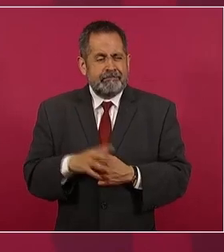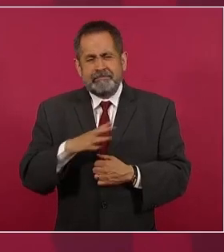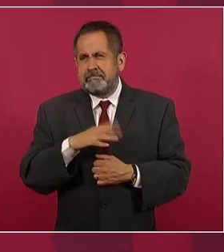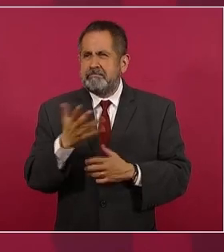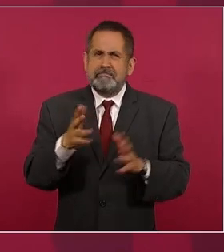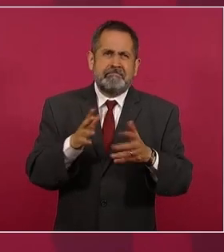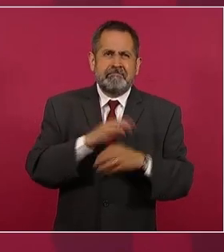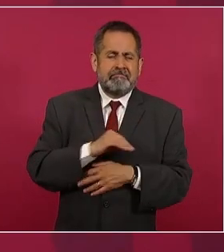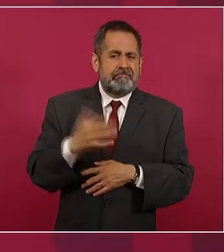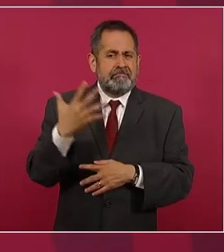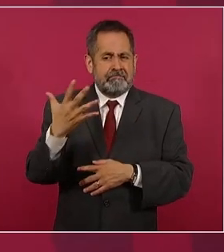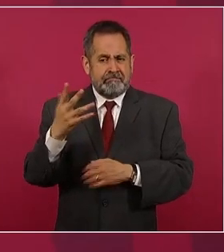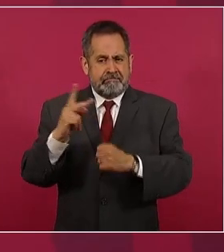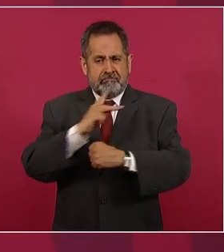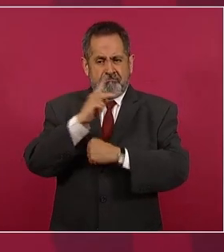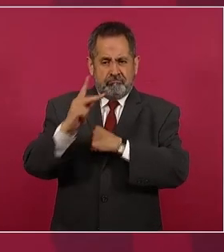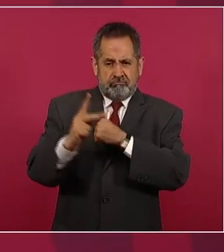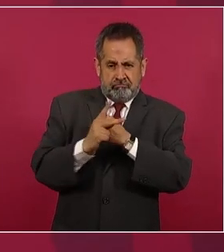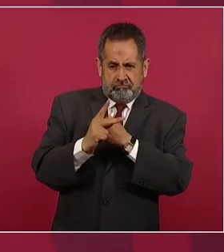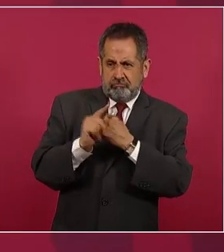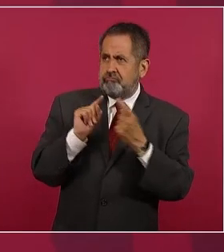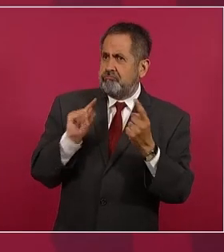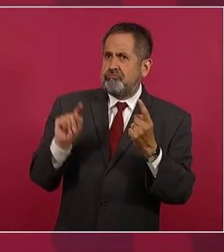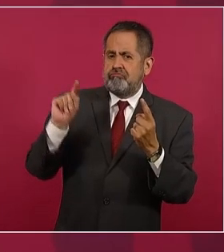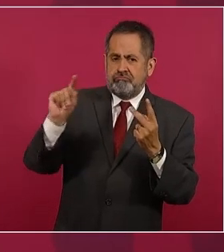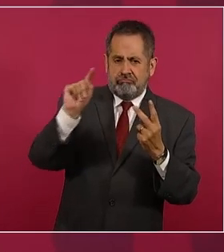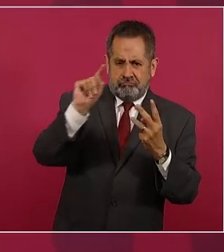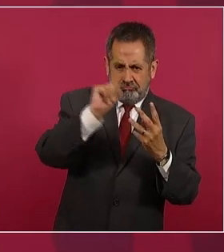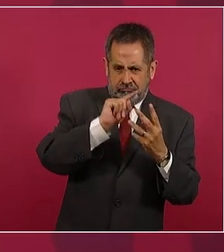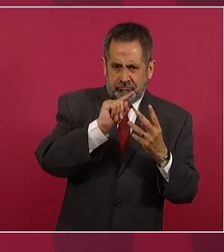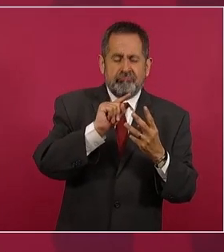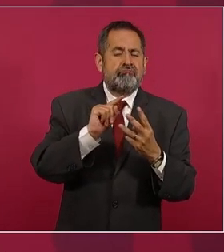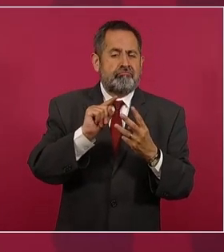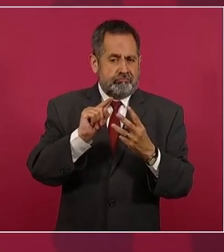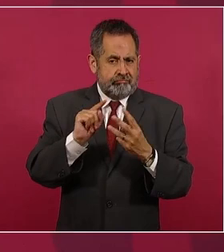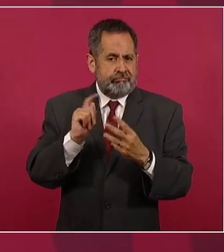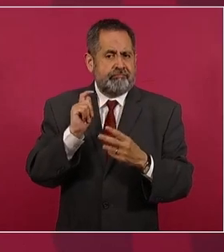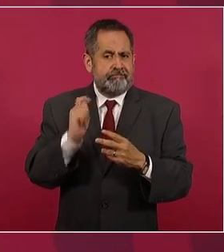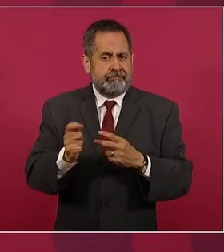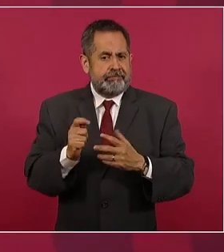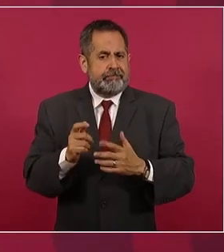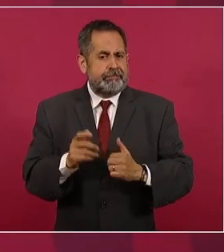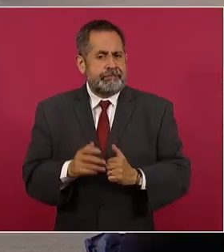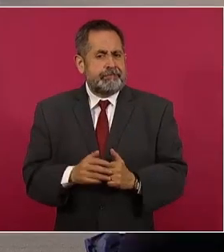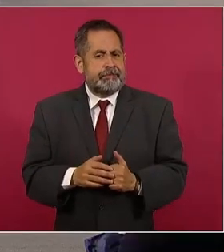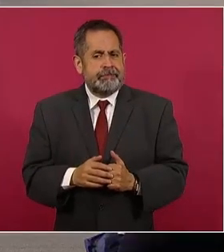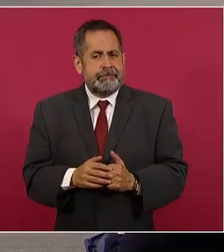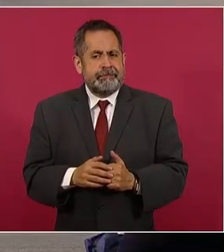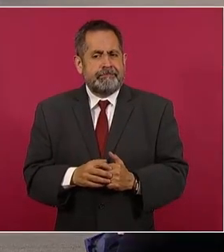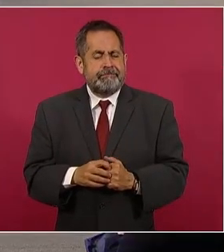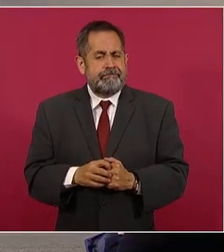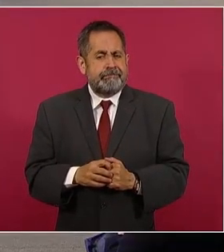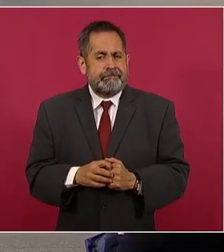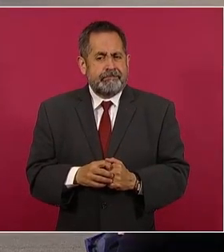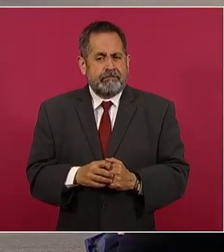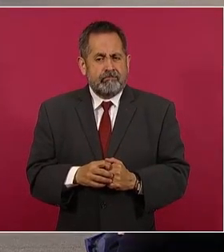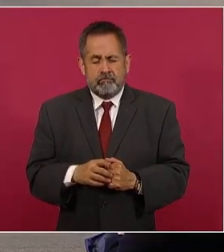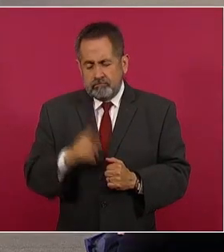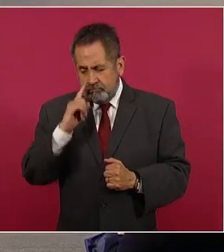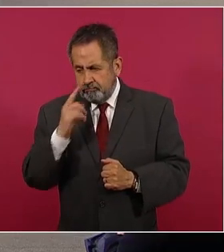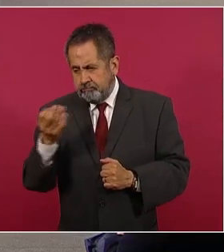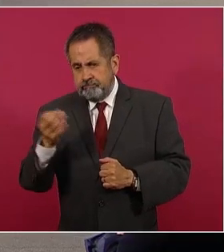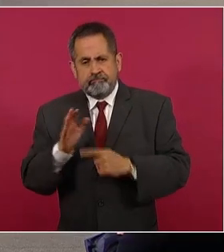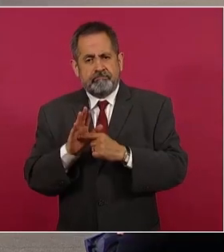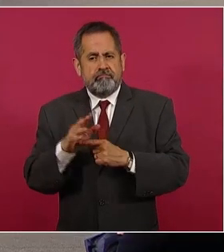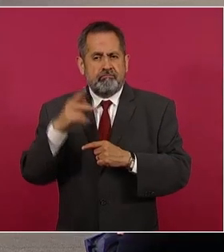que ya han demostrado